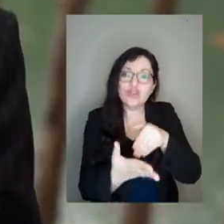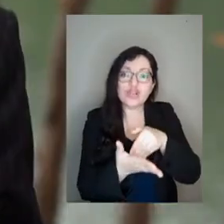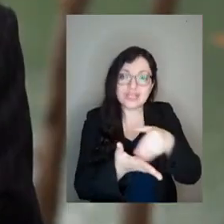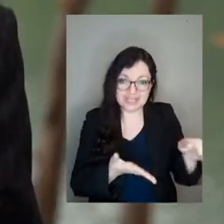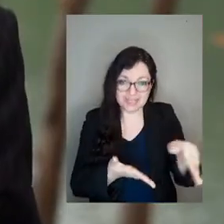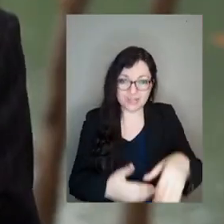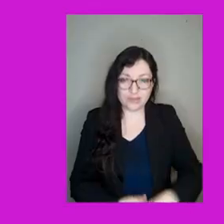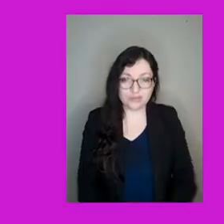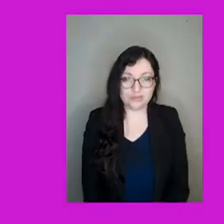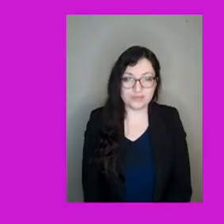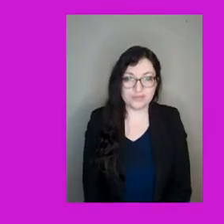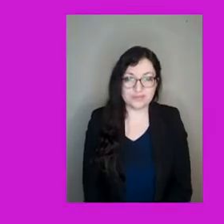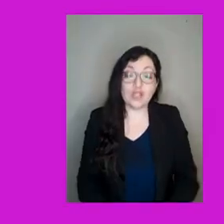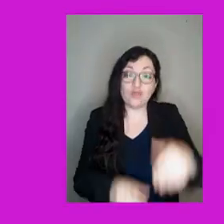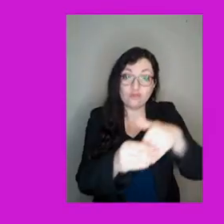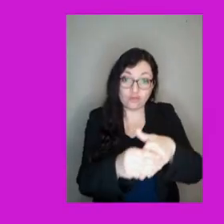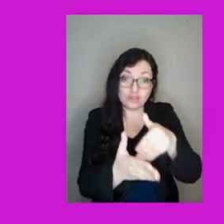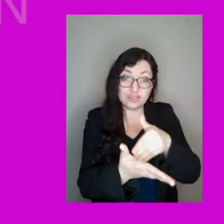votar rechazo.